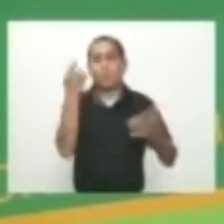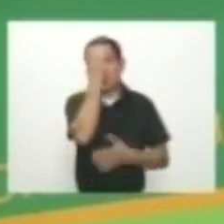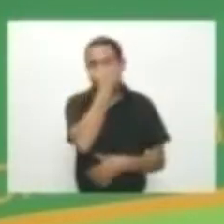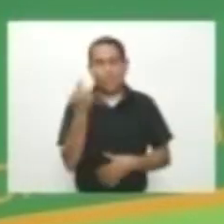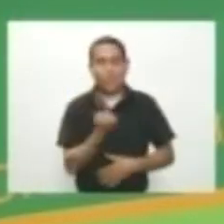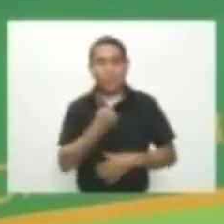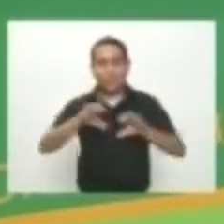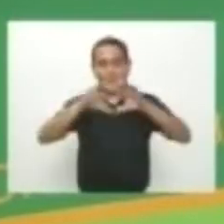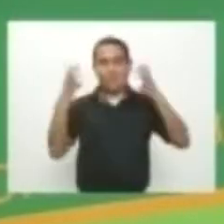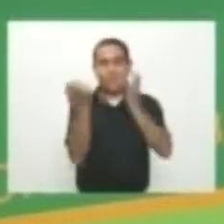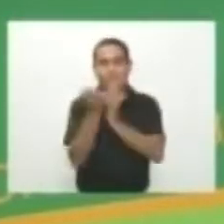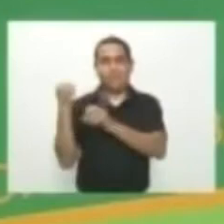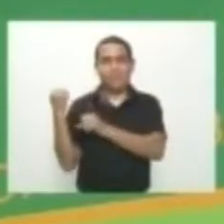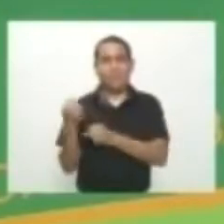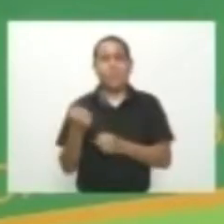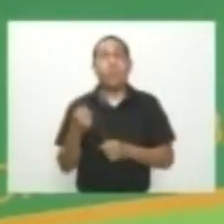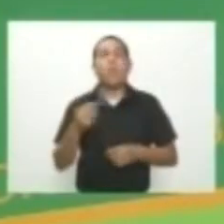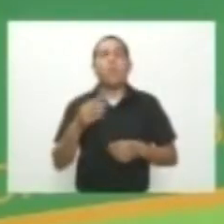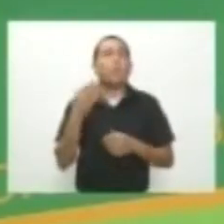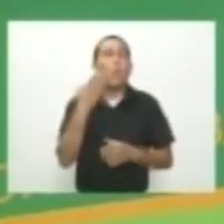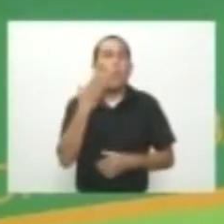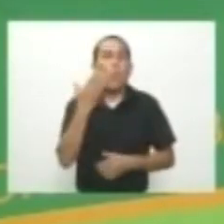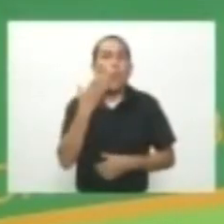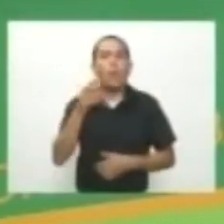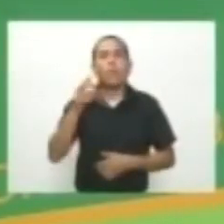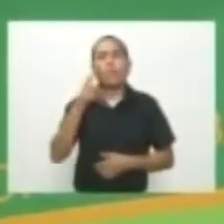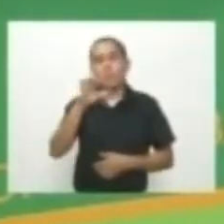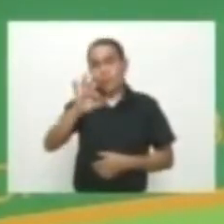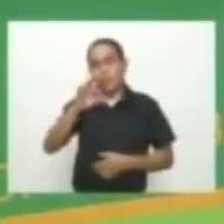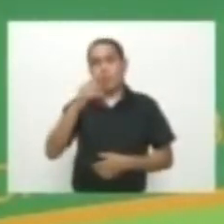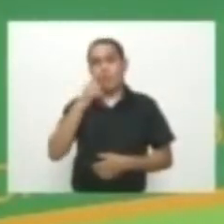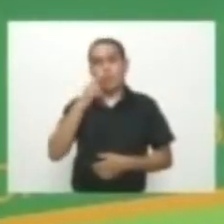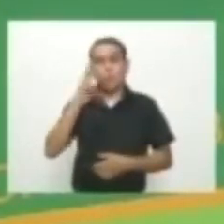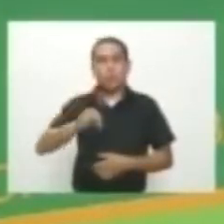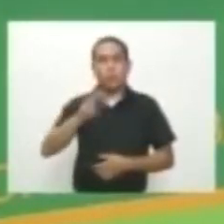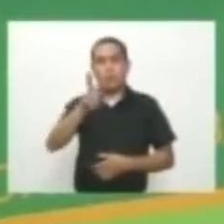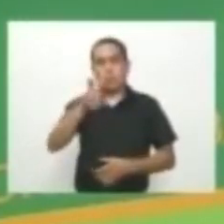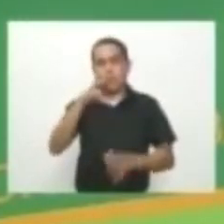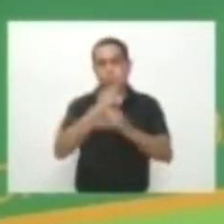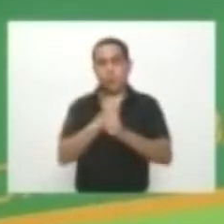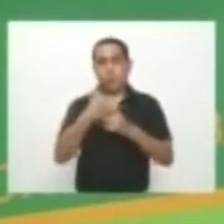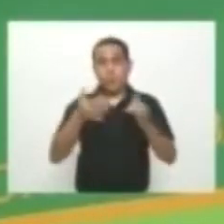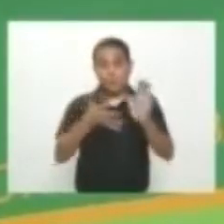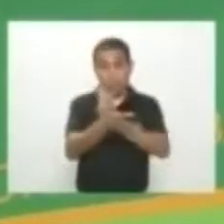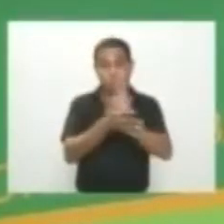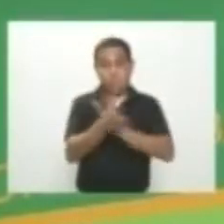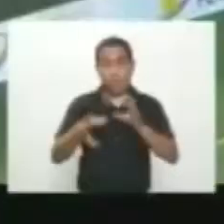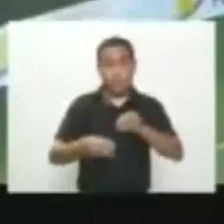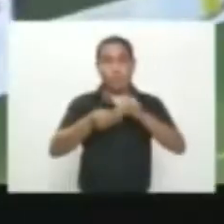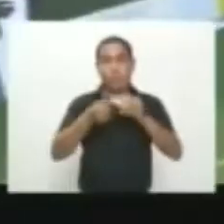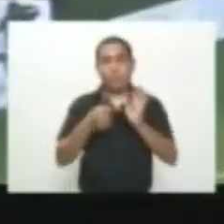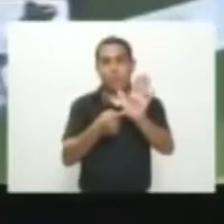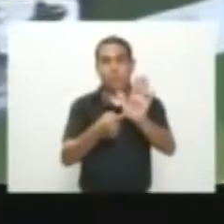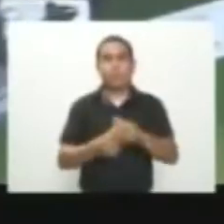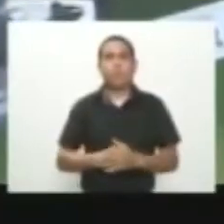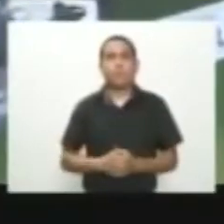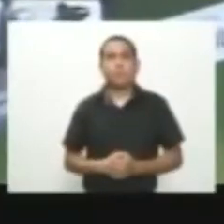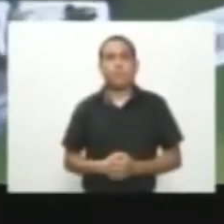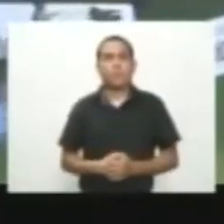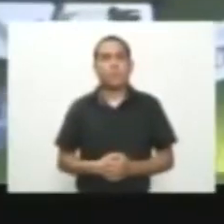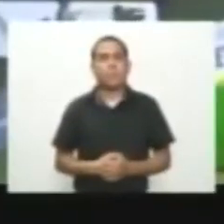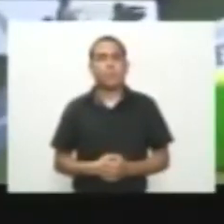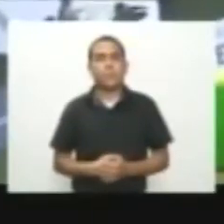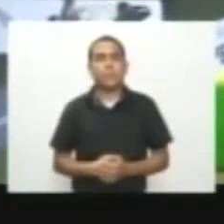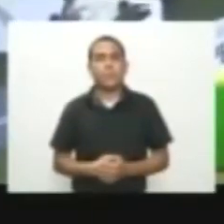Eso será El próximo 3 de junio A las 7 de la noche Más noticias deportivas A continuación Un